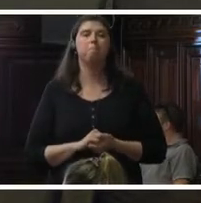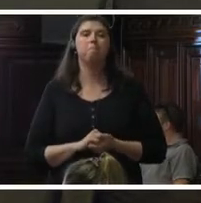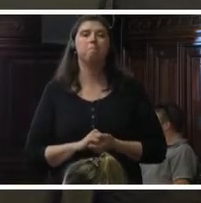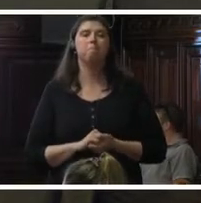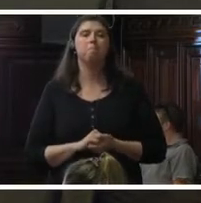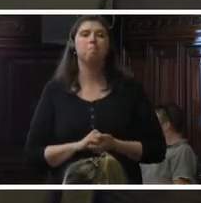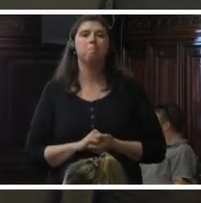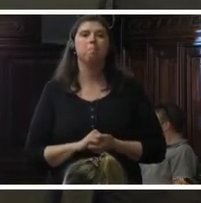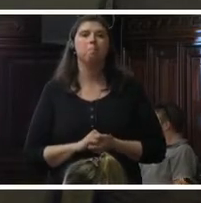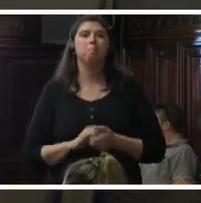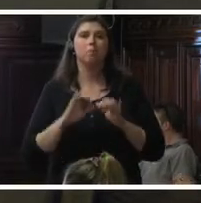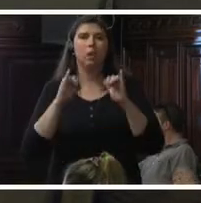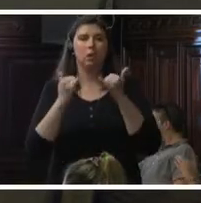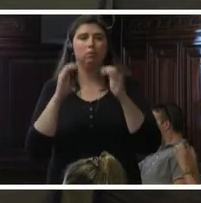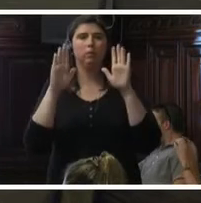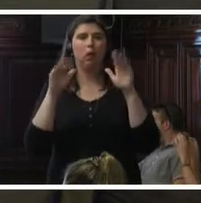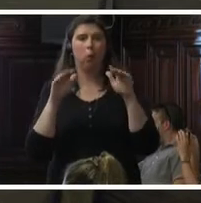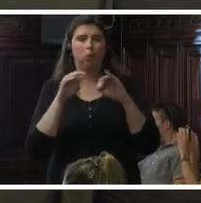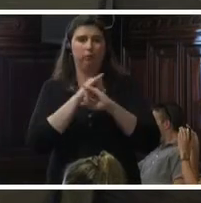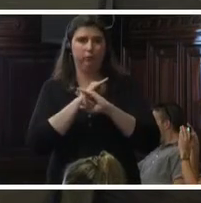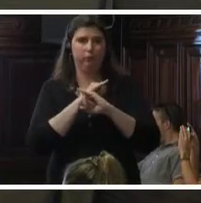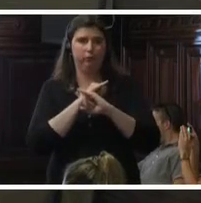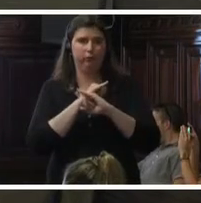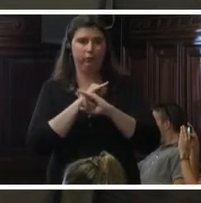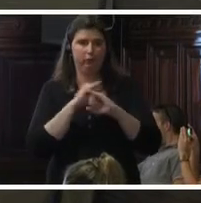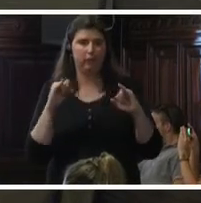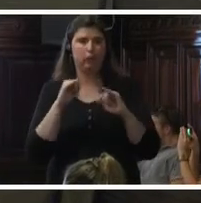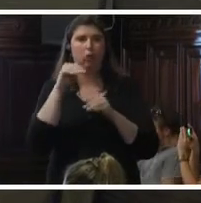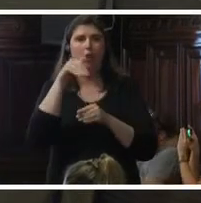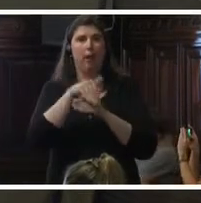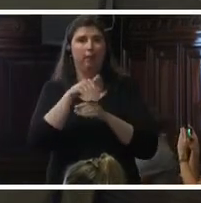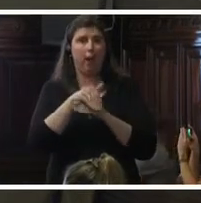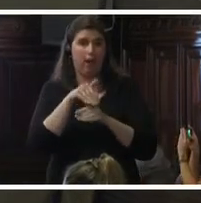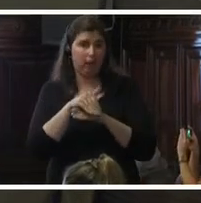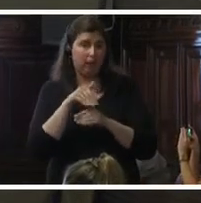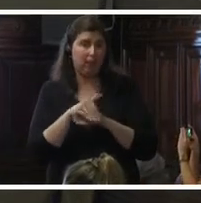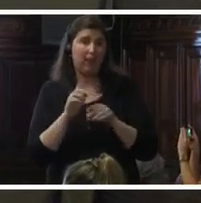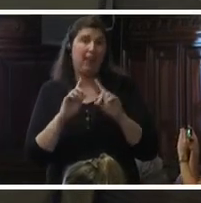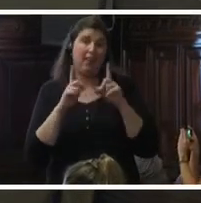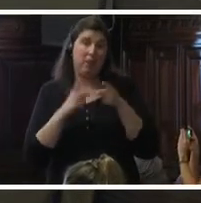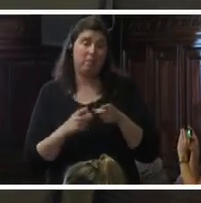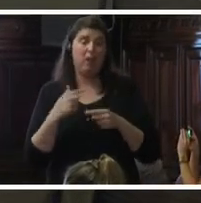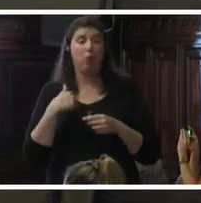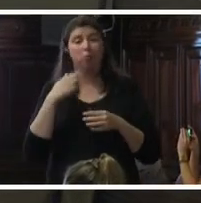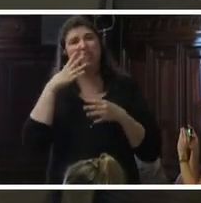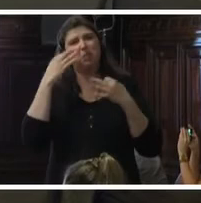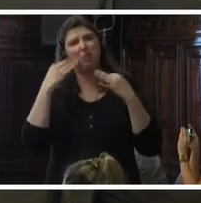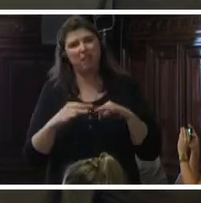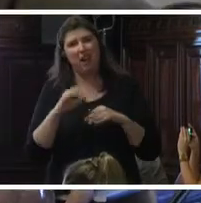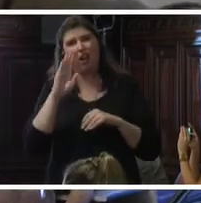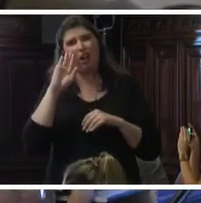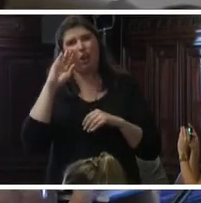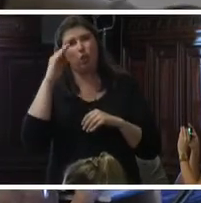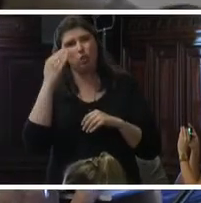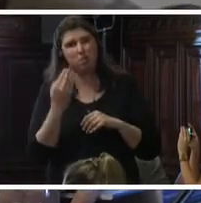El saludo de la finalización de la tarde, también con mi especial reconocimiento por